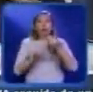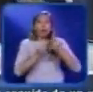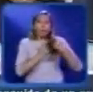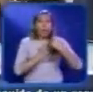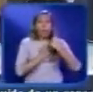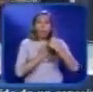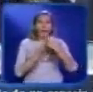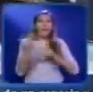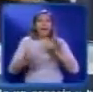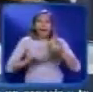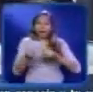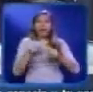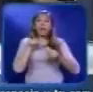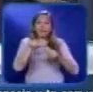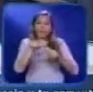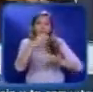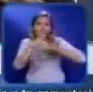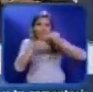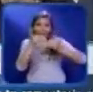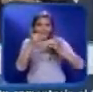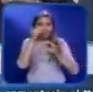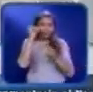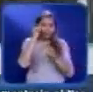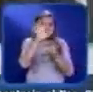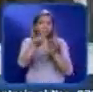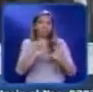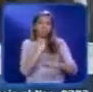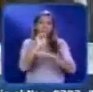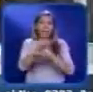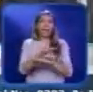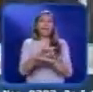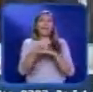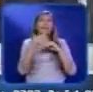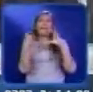correo Sí, graben su videíto y lo mandan al siguiente correo